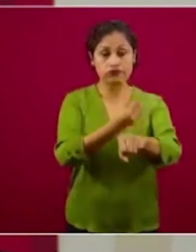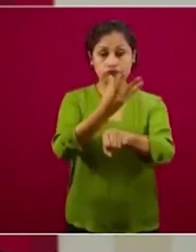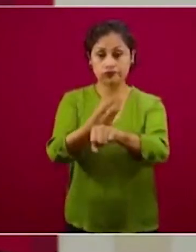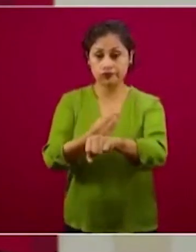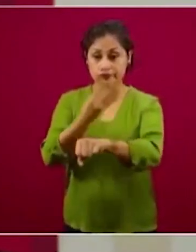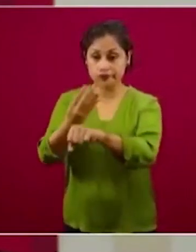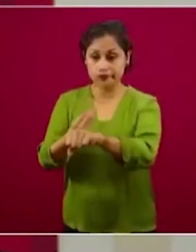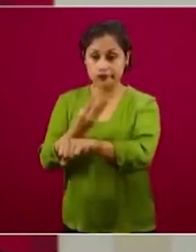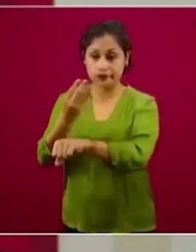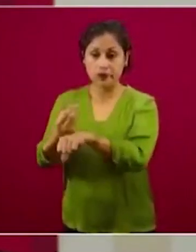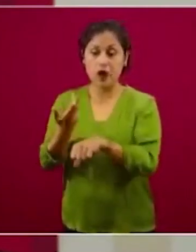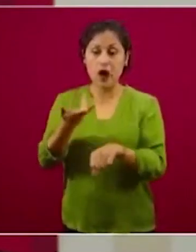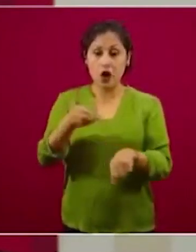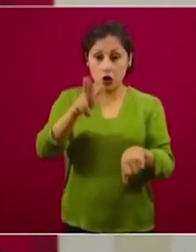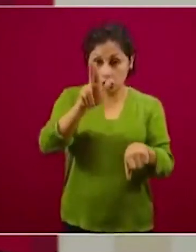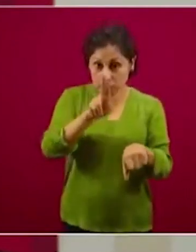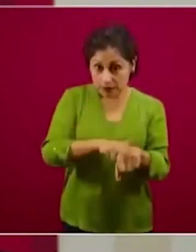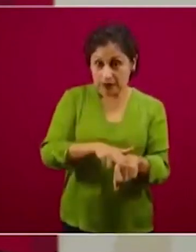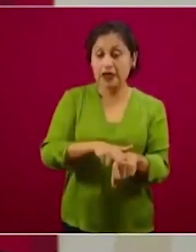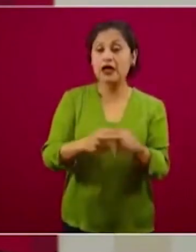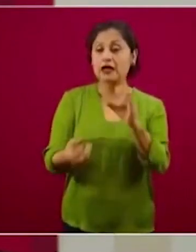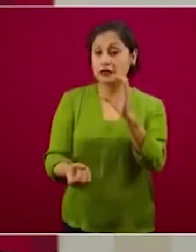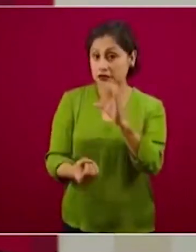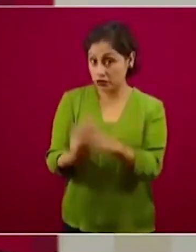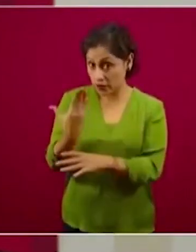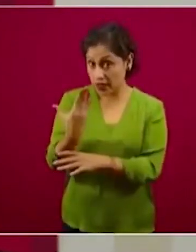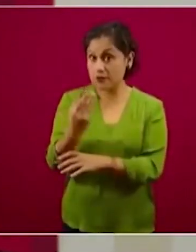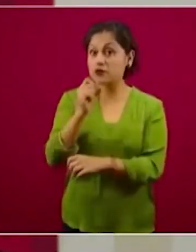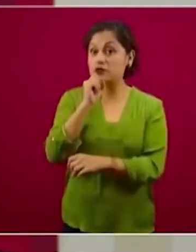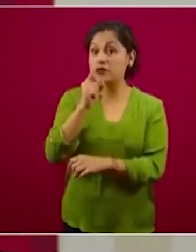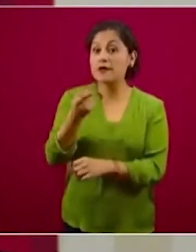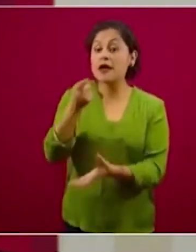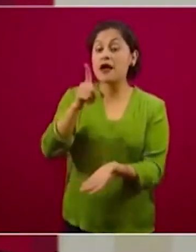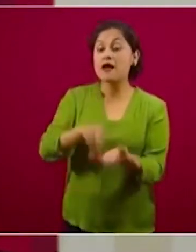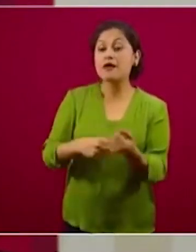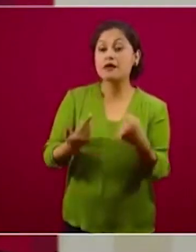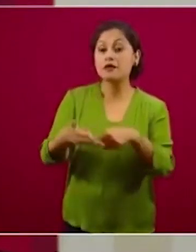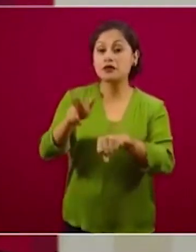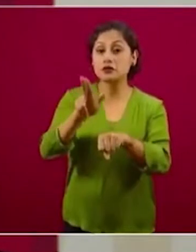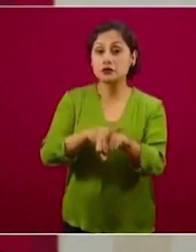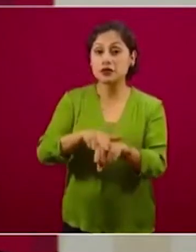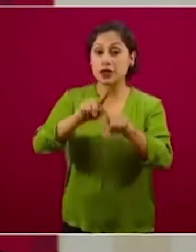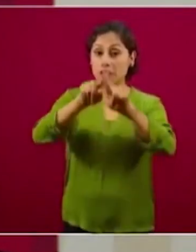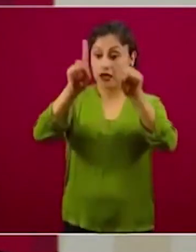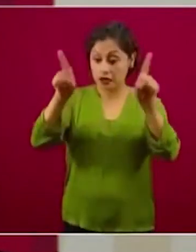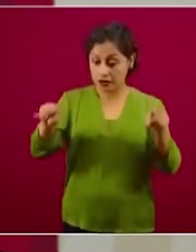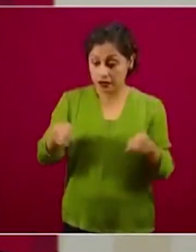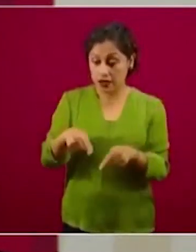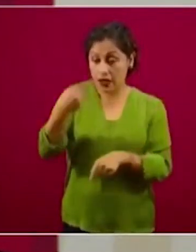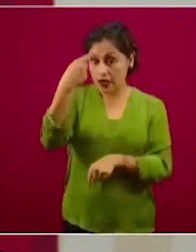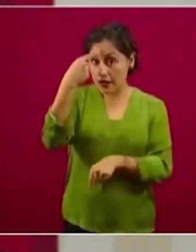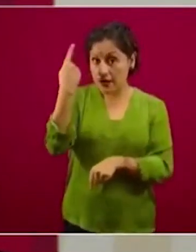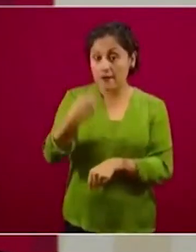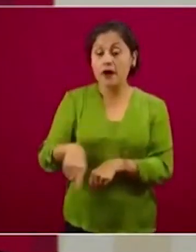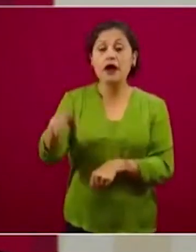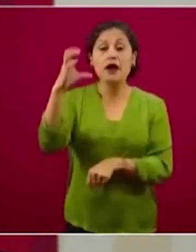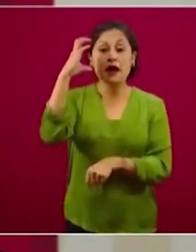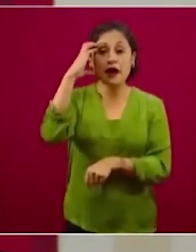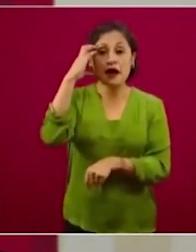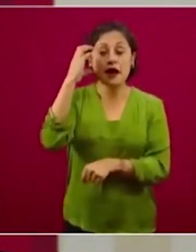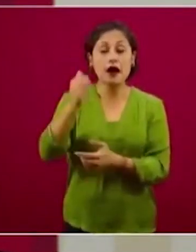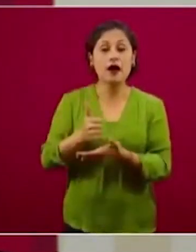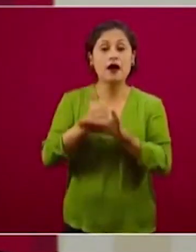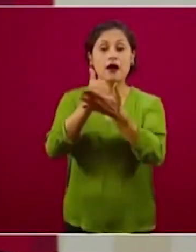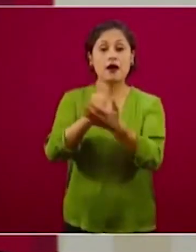los hospitales, dotar de nuevos espacios para el uso de camas de terapia intensiva en zonas de hospitalización general,